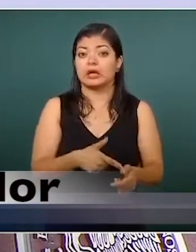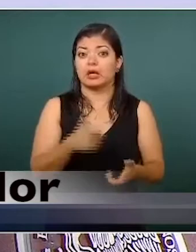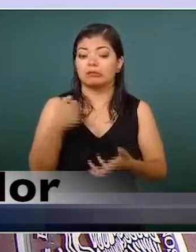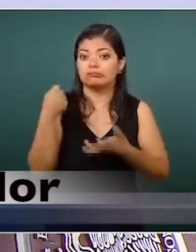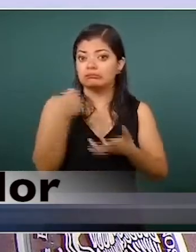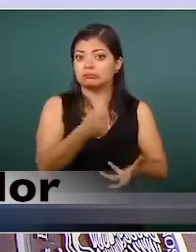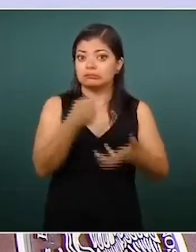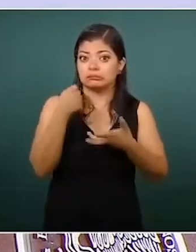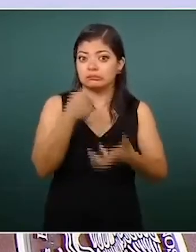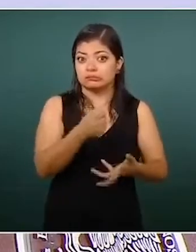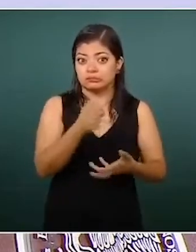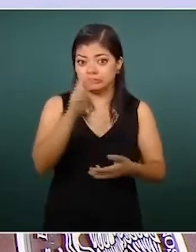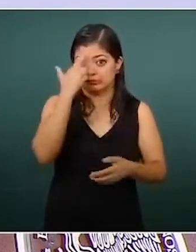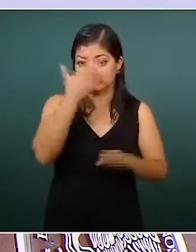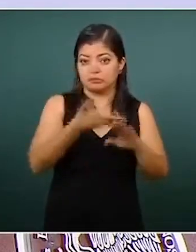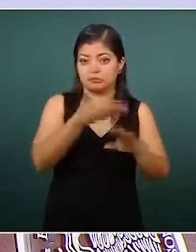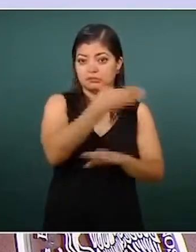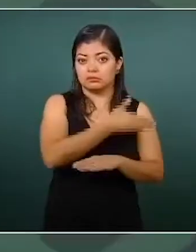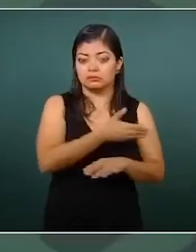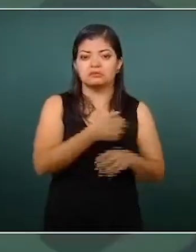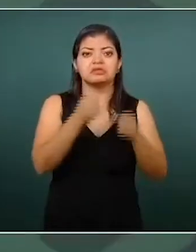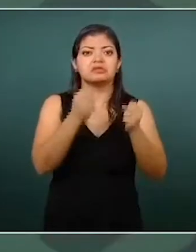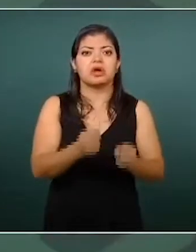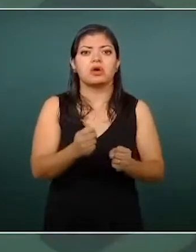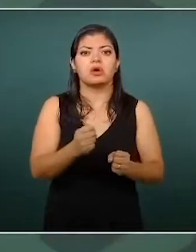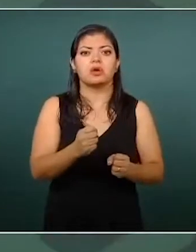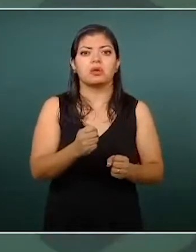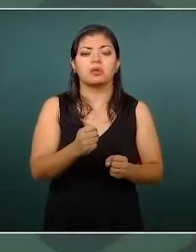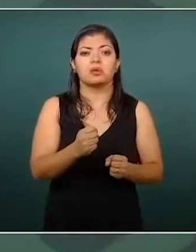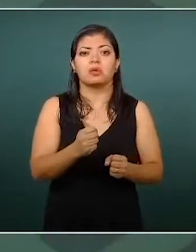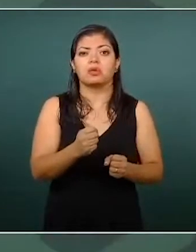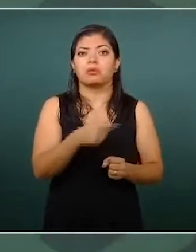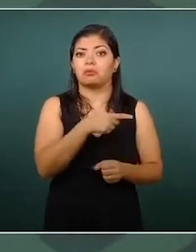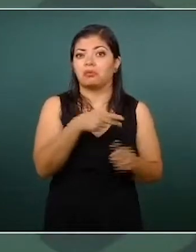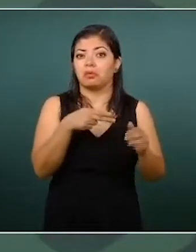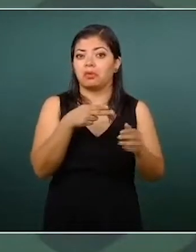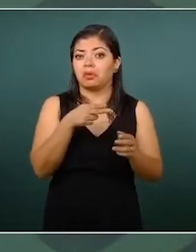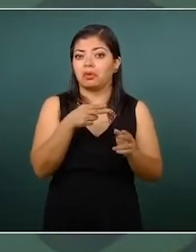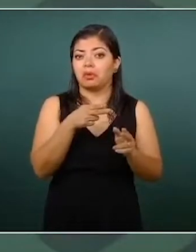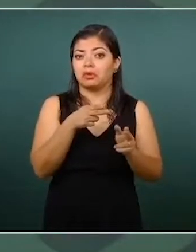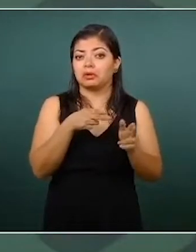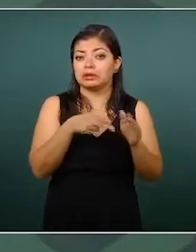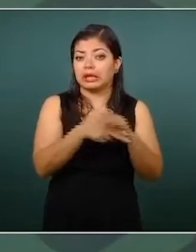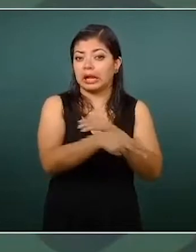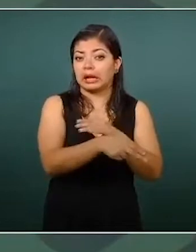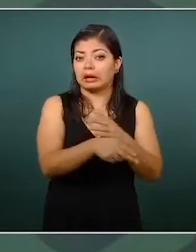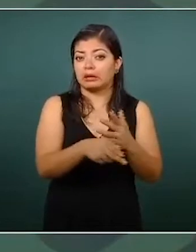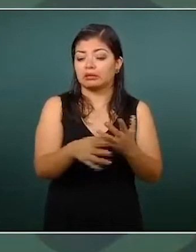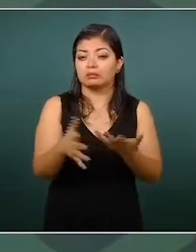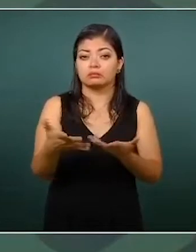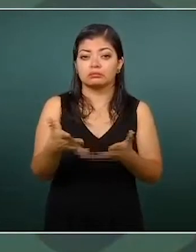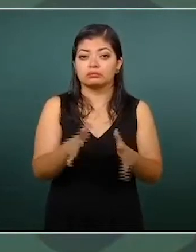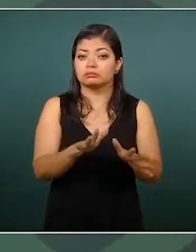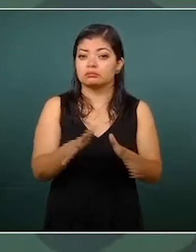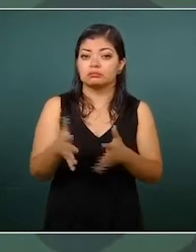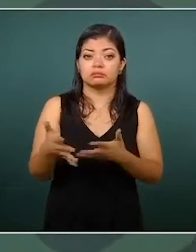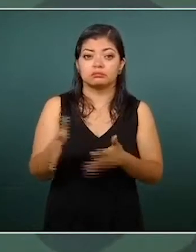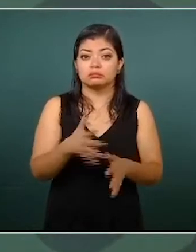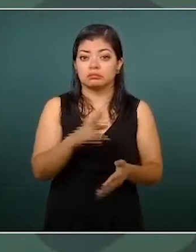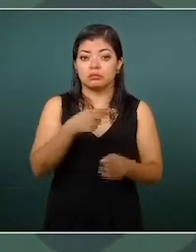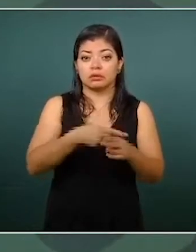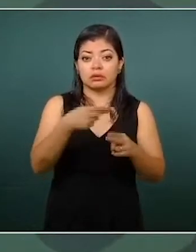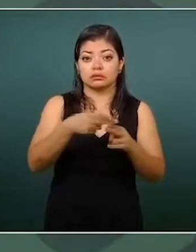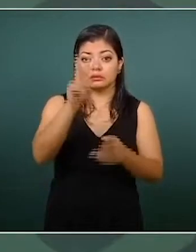original, íbamos a terminar el tren hasta el